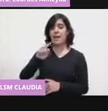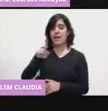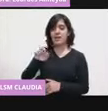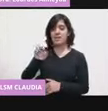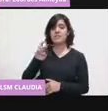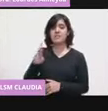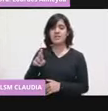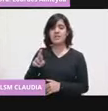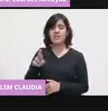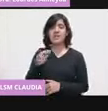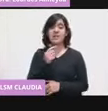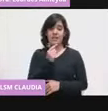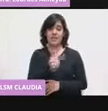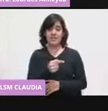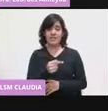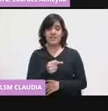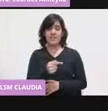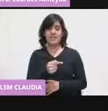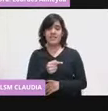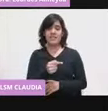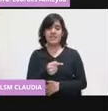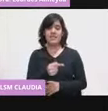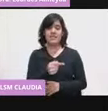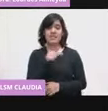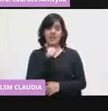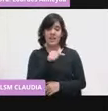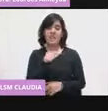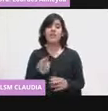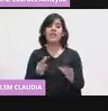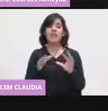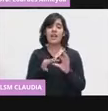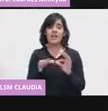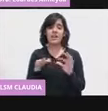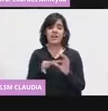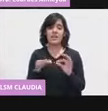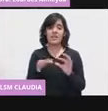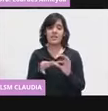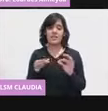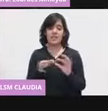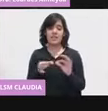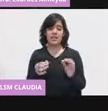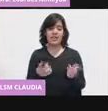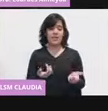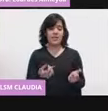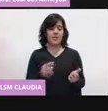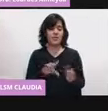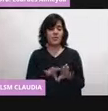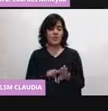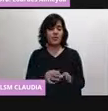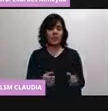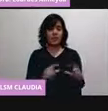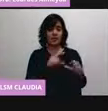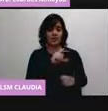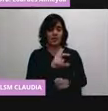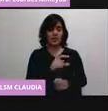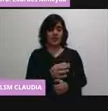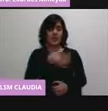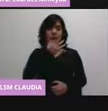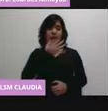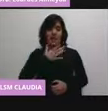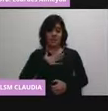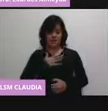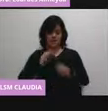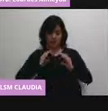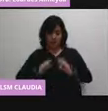es un mensaje que se le da al sistema inmune del organismo para que reconozcan al COVID cuando